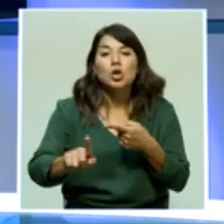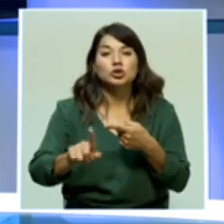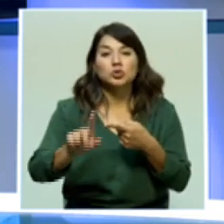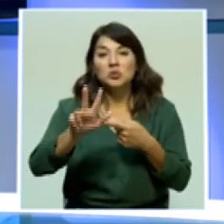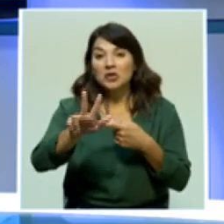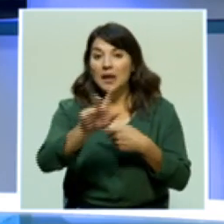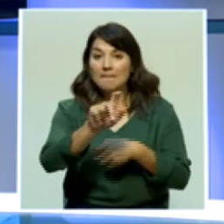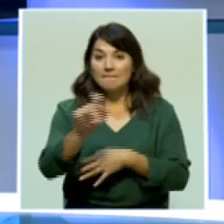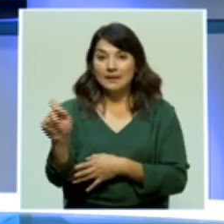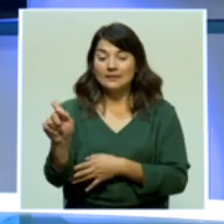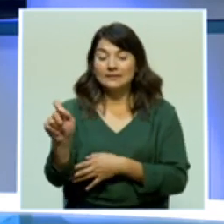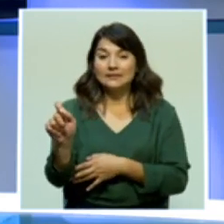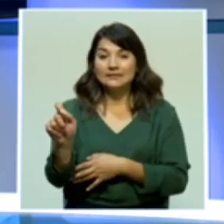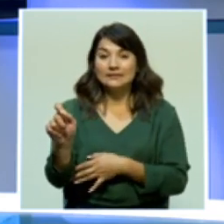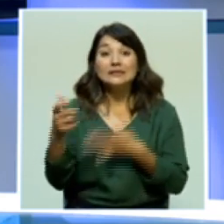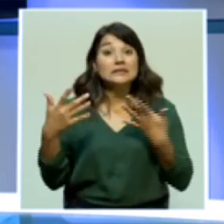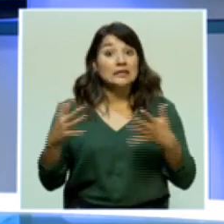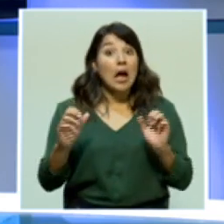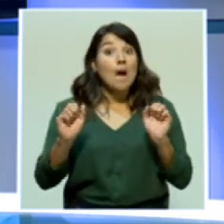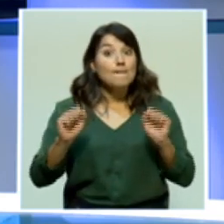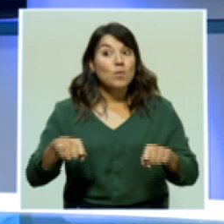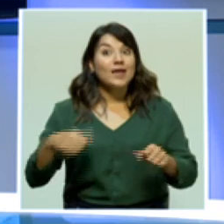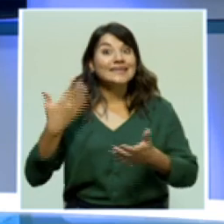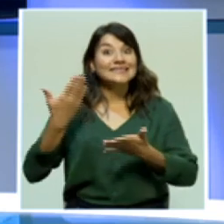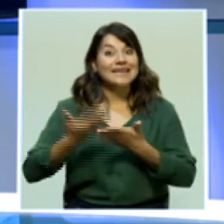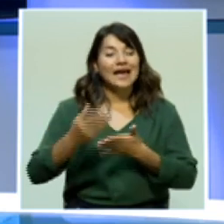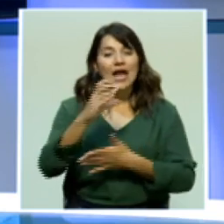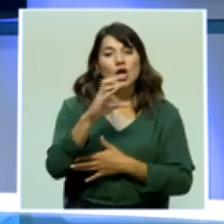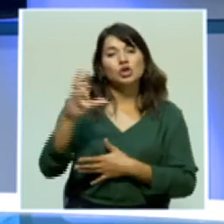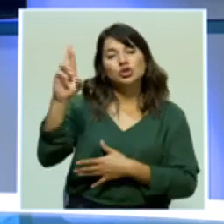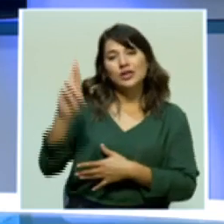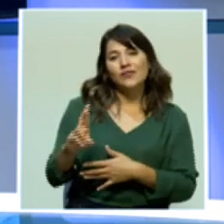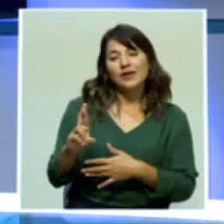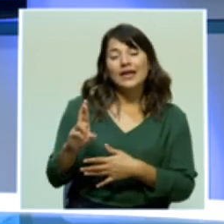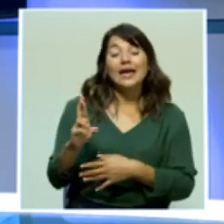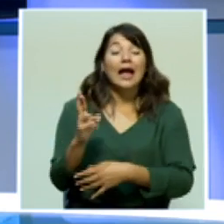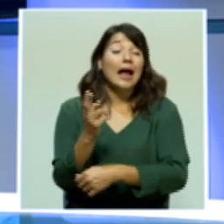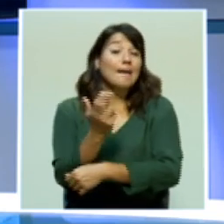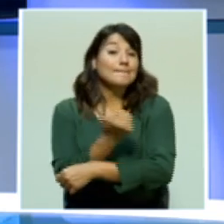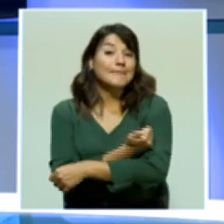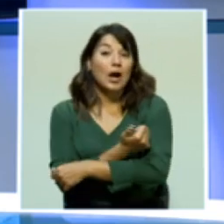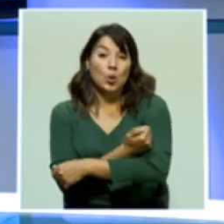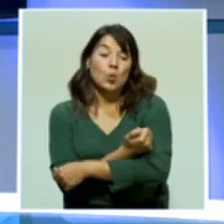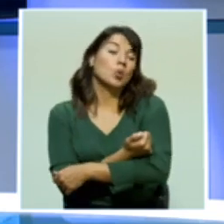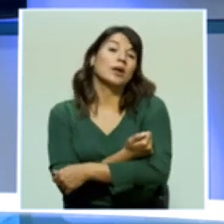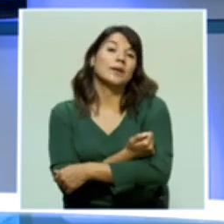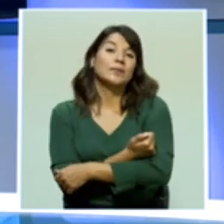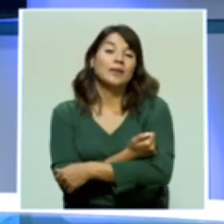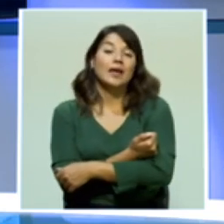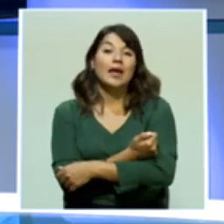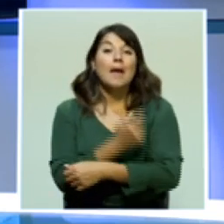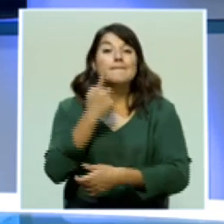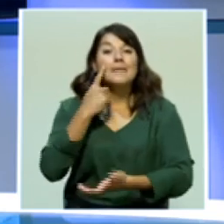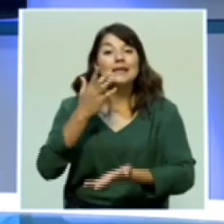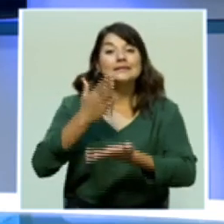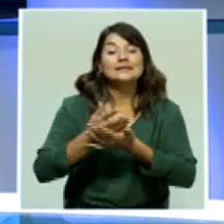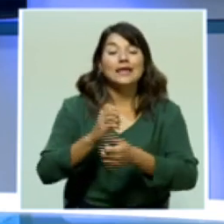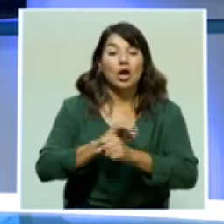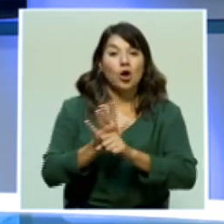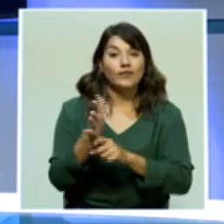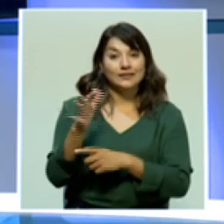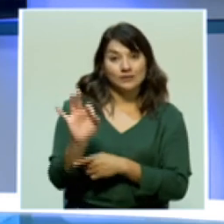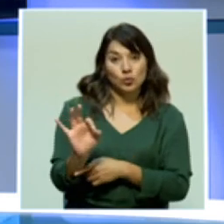tres meses, podrían estar llegando a Costa Rica ya las primeras dosis de la vacuna contra la COVID-19.